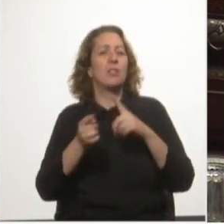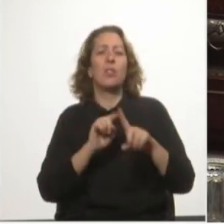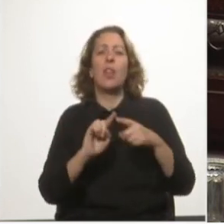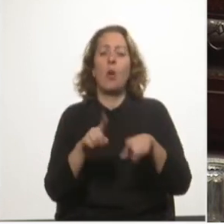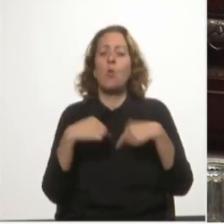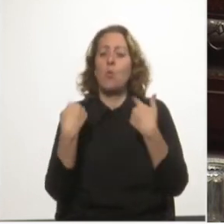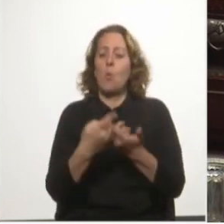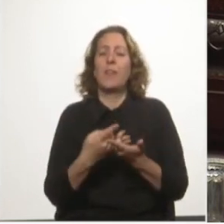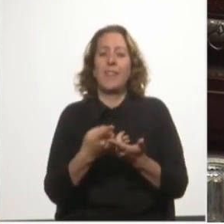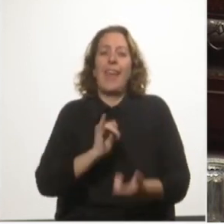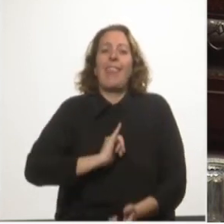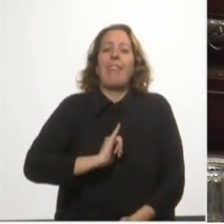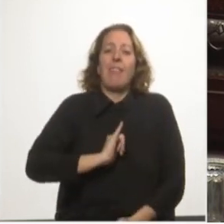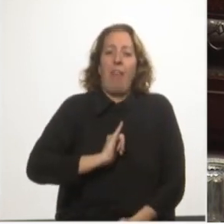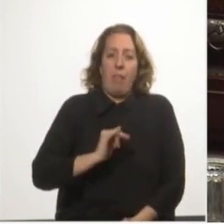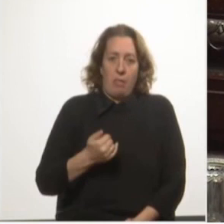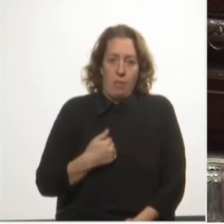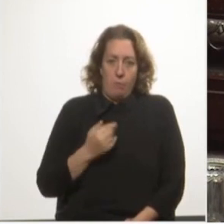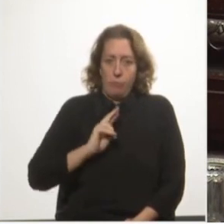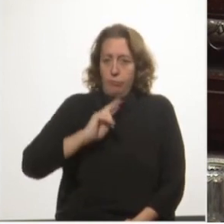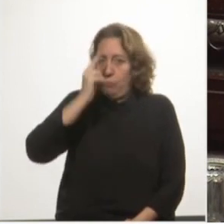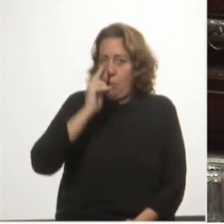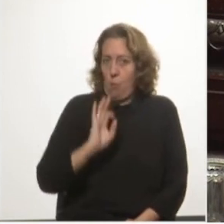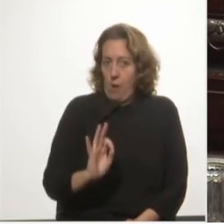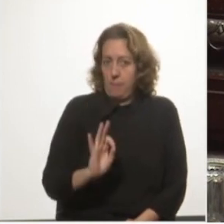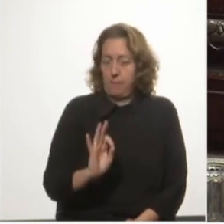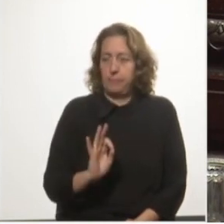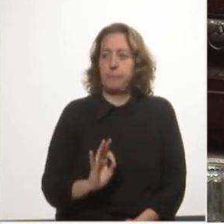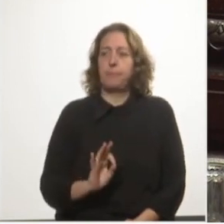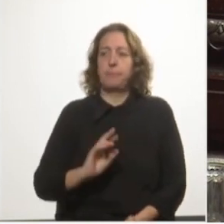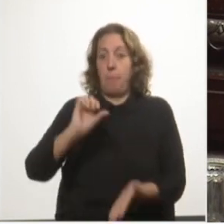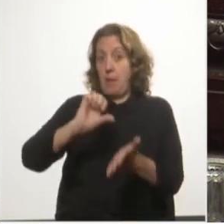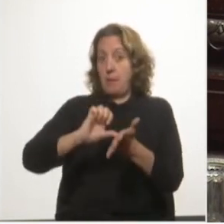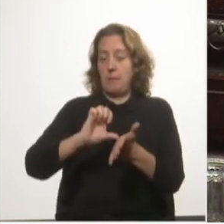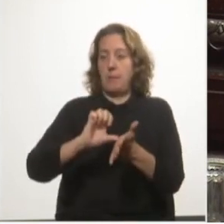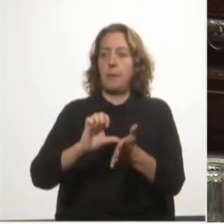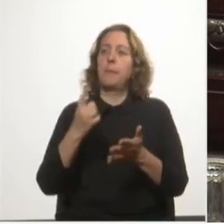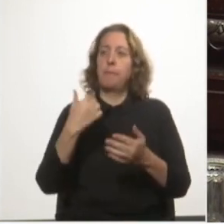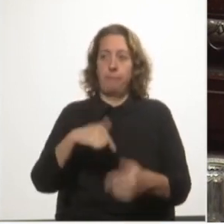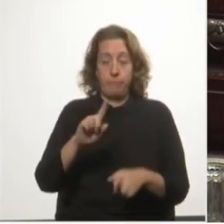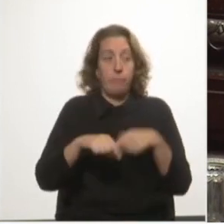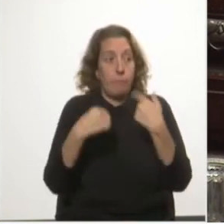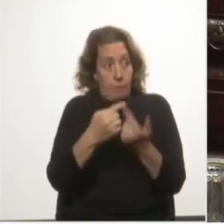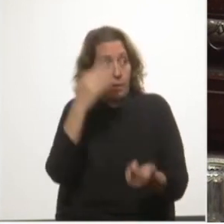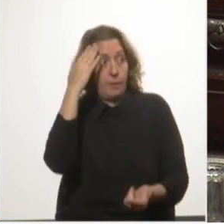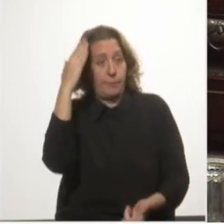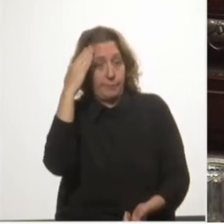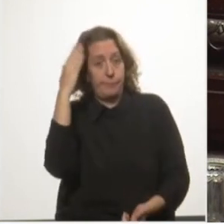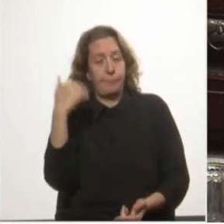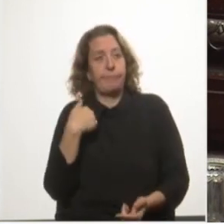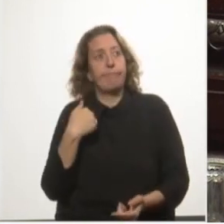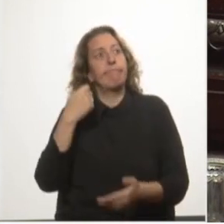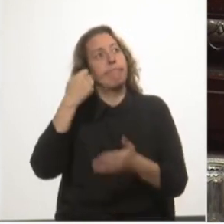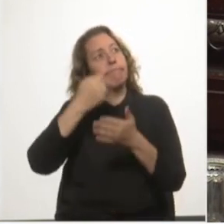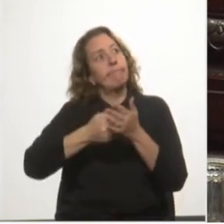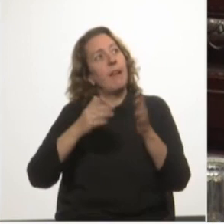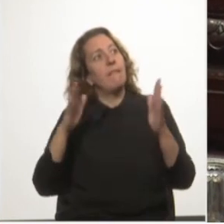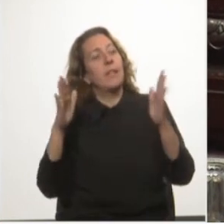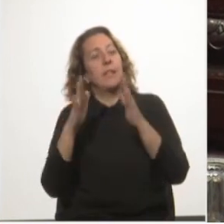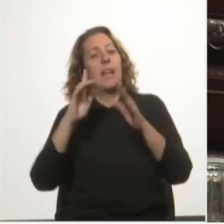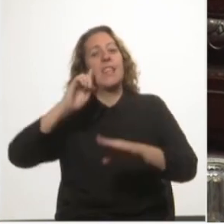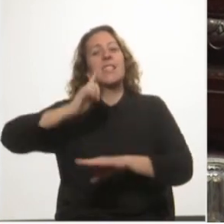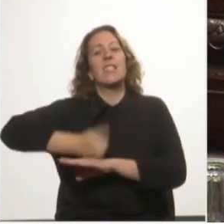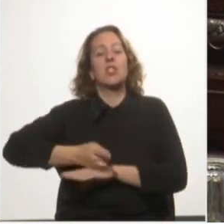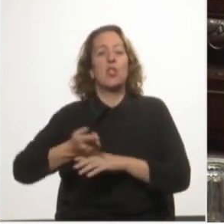como nación. Sabía que iba a tener que enfrentar decisiones y políticas lejanas y muy probablemente